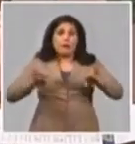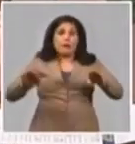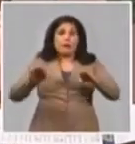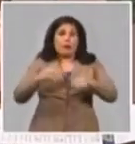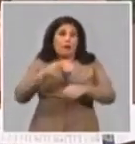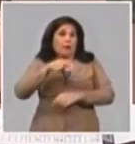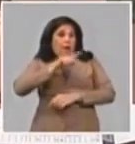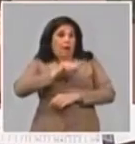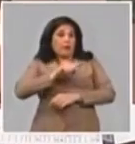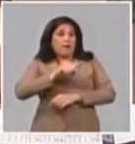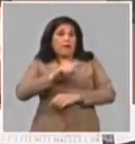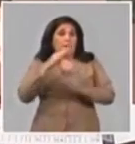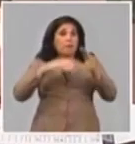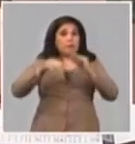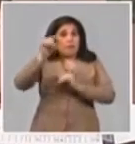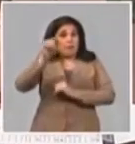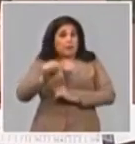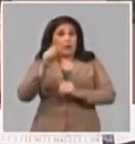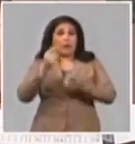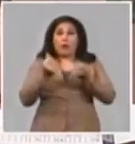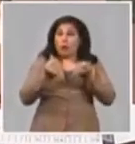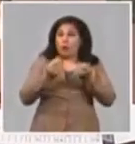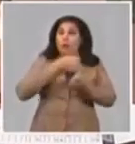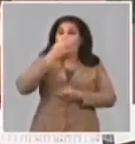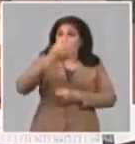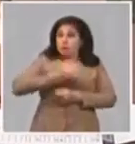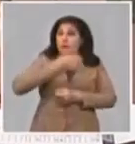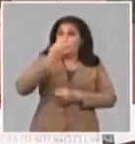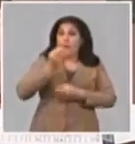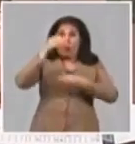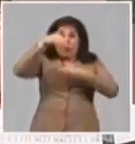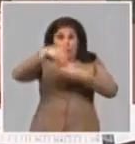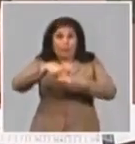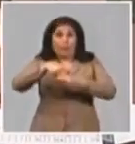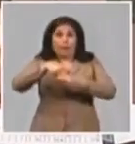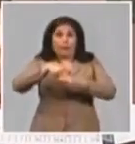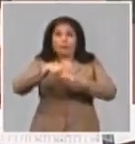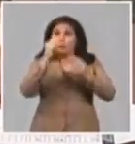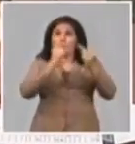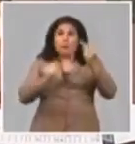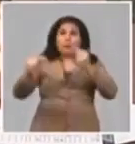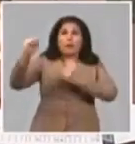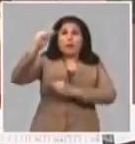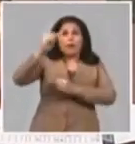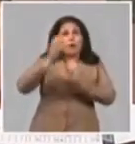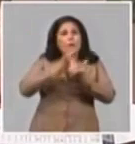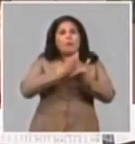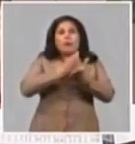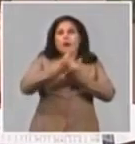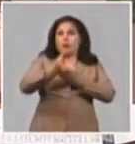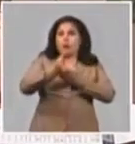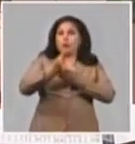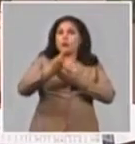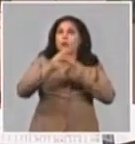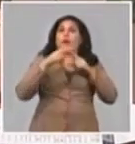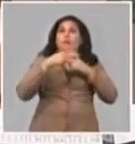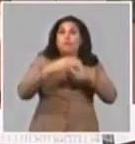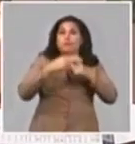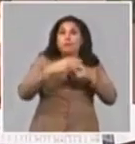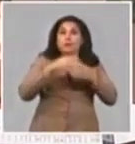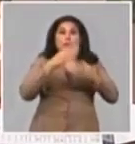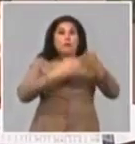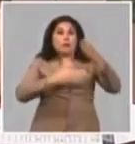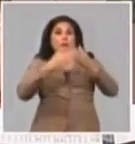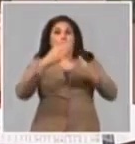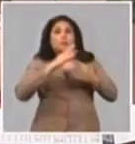cuando termina el Ministro de Economía, dentro de los sectores con prioridad para continuar con las obras está